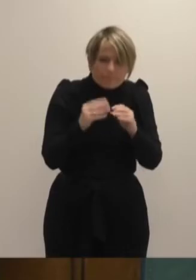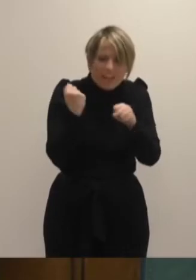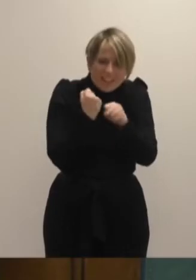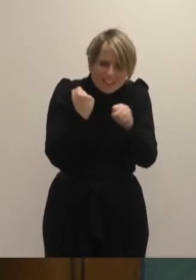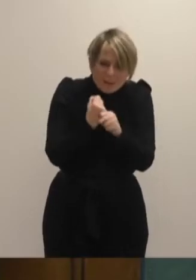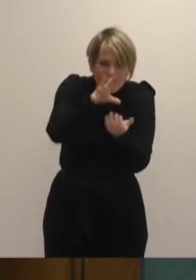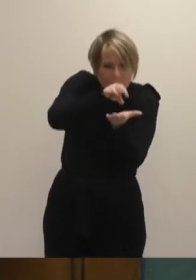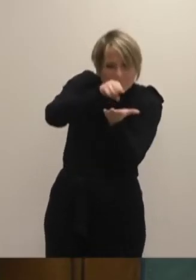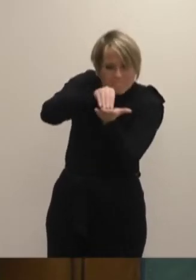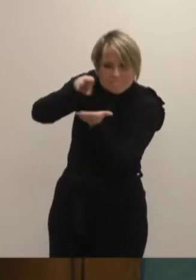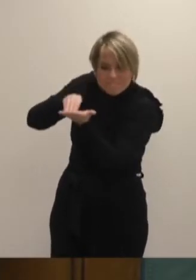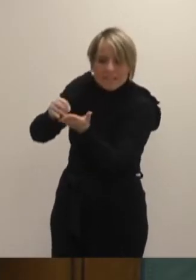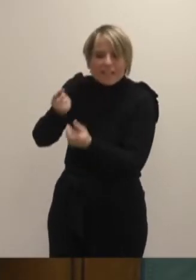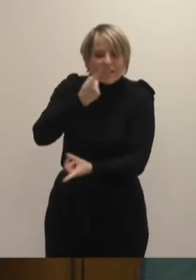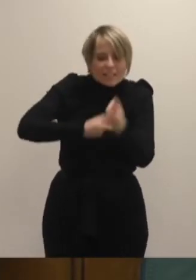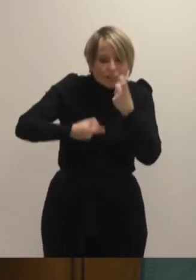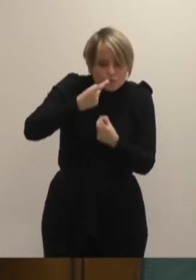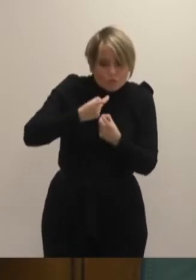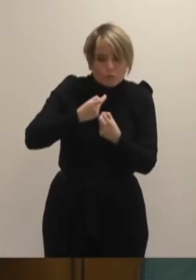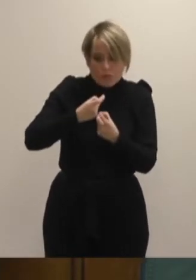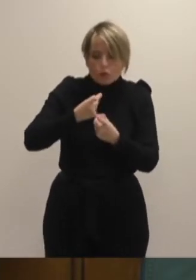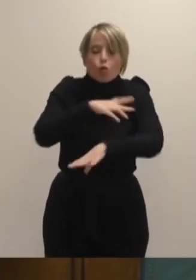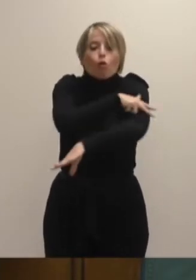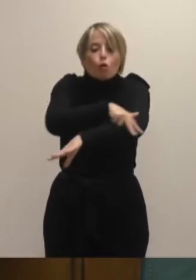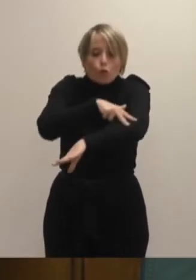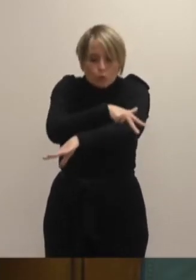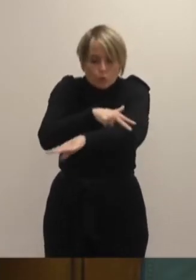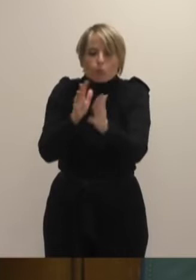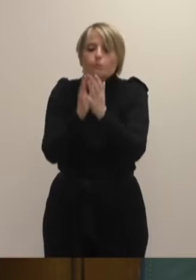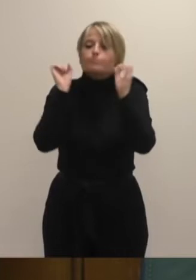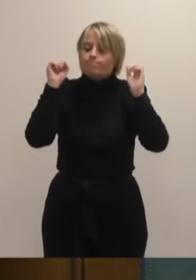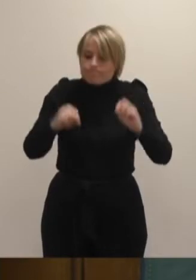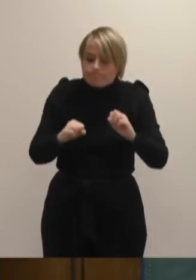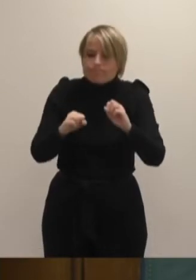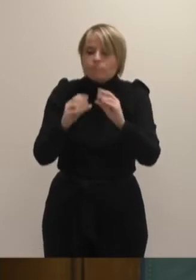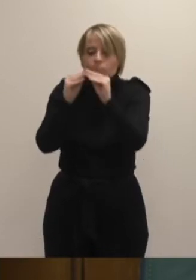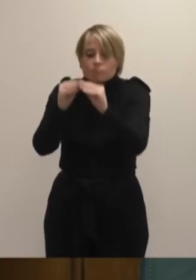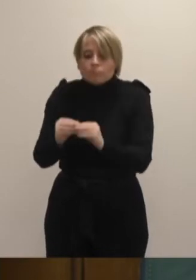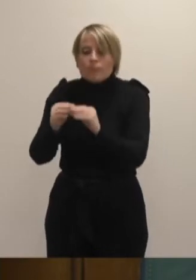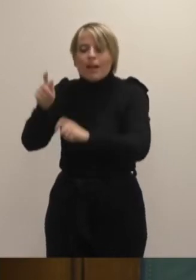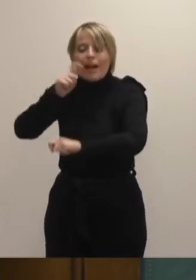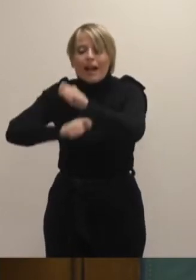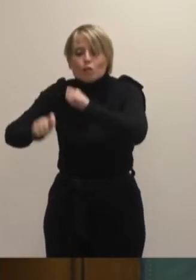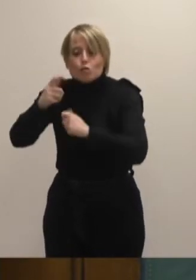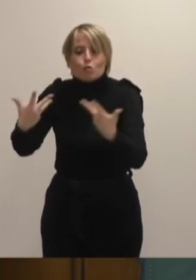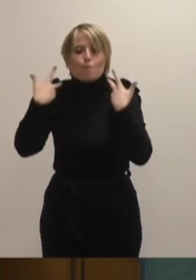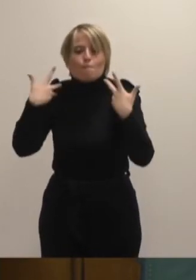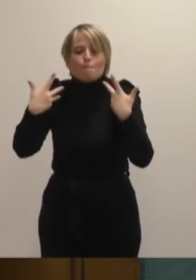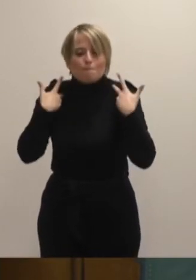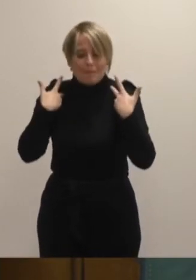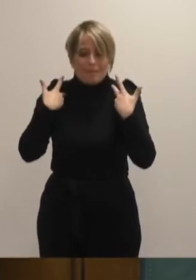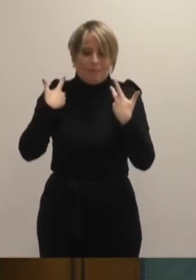recopilación de información que, de acuerdo con el Gobierno vasco, ha realizado la Asociación de Víctimas del Terrorismo, señora Martínez.